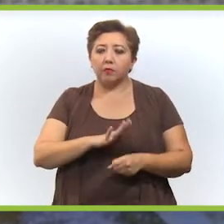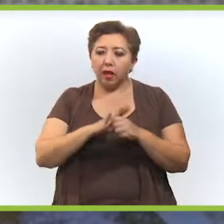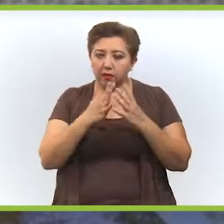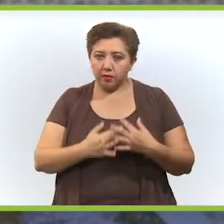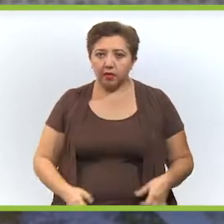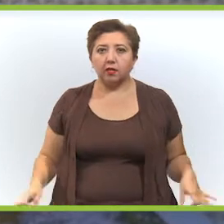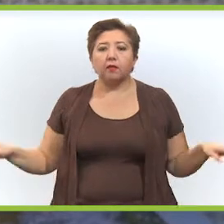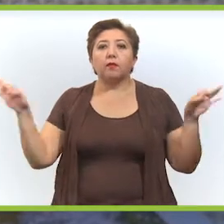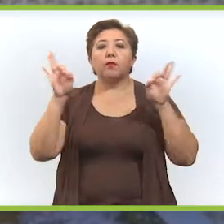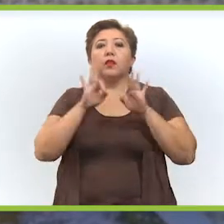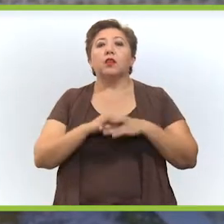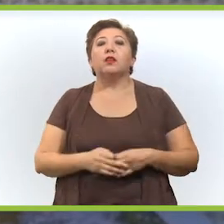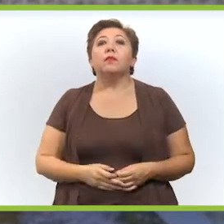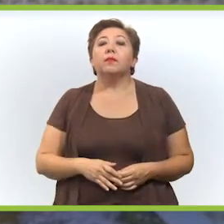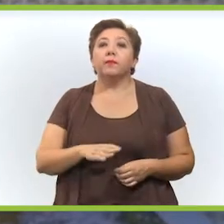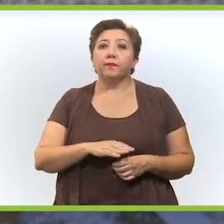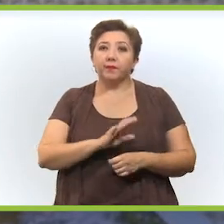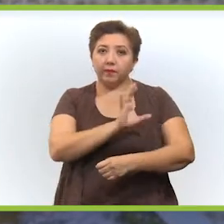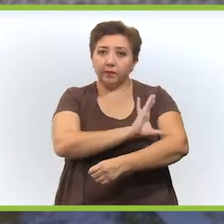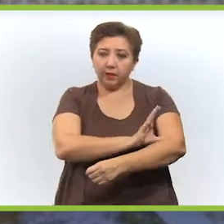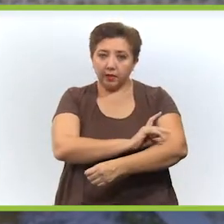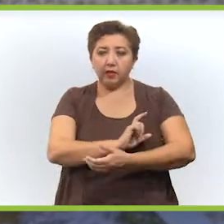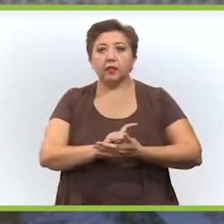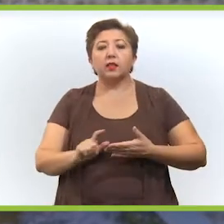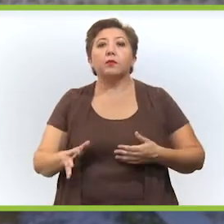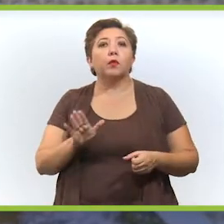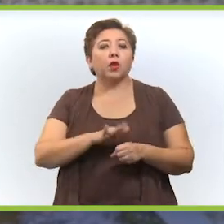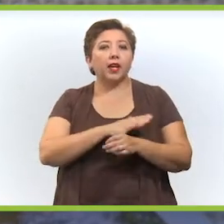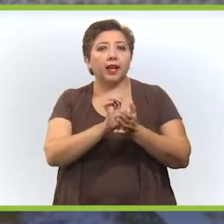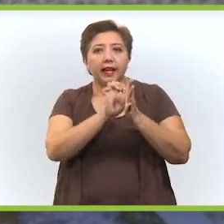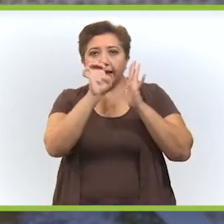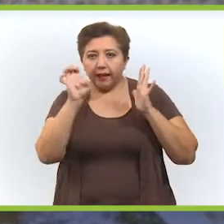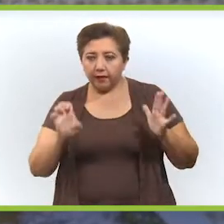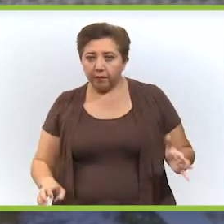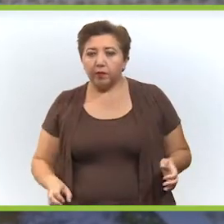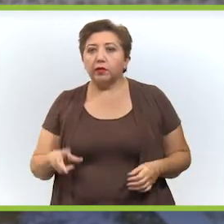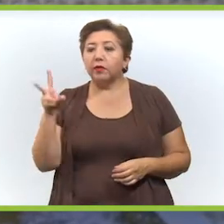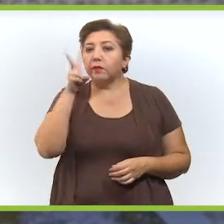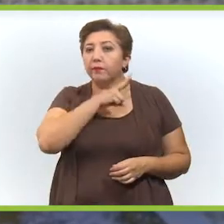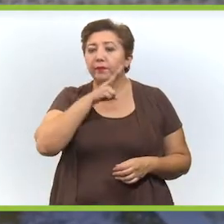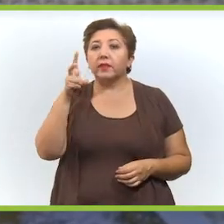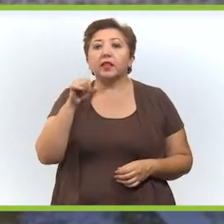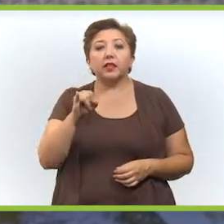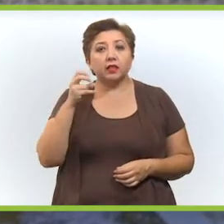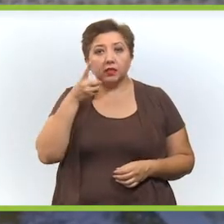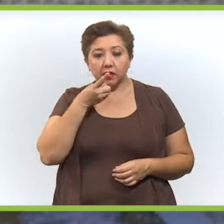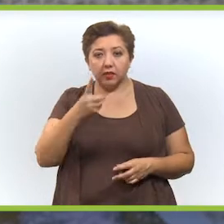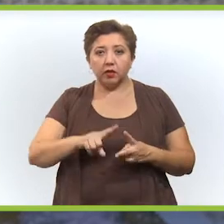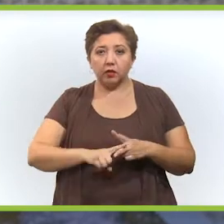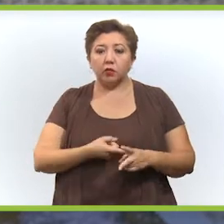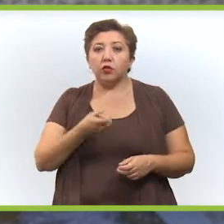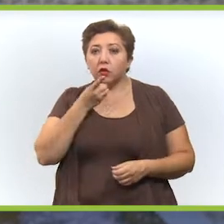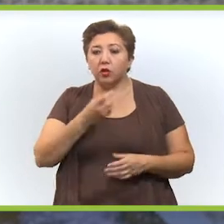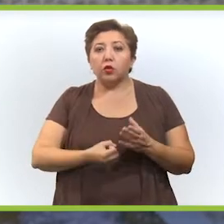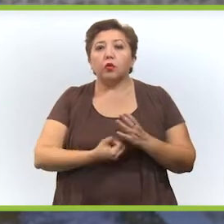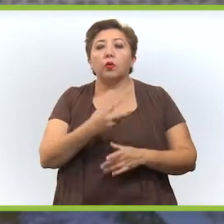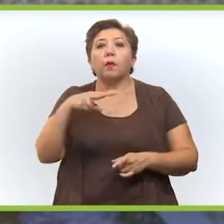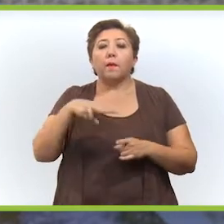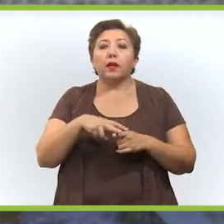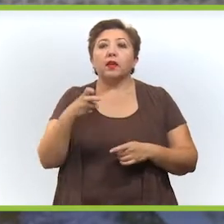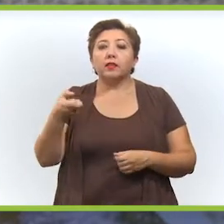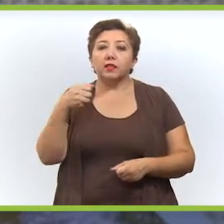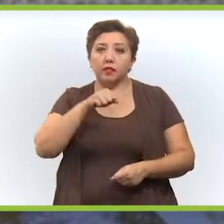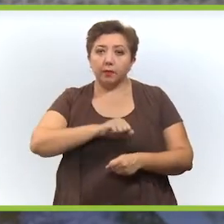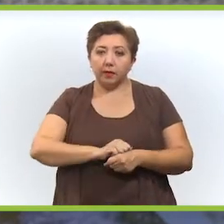estados más importantes para la generación de energías limpias, por ejemplo, la eólica. Así lo constata la inauguración de un nuevo